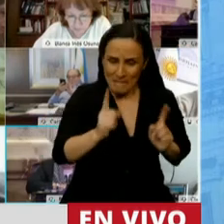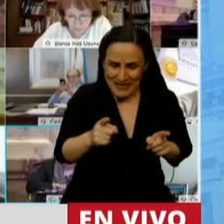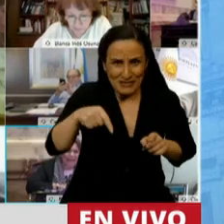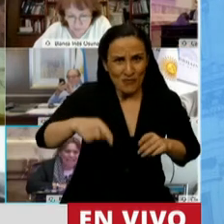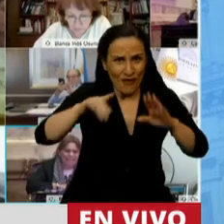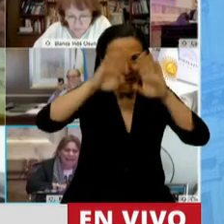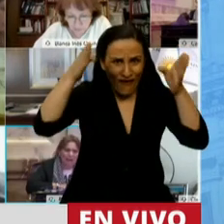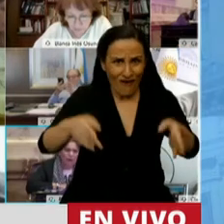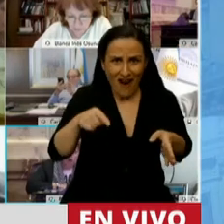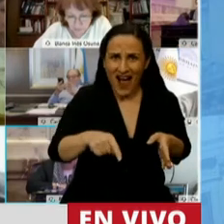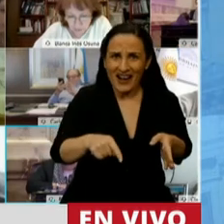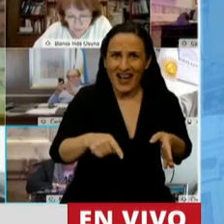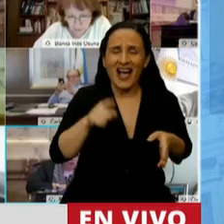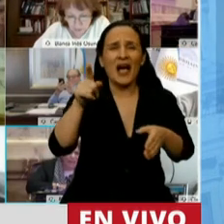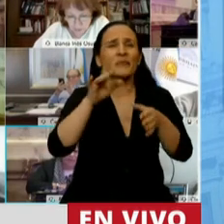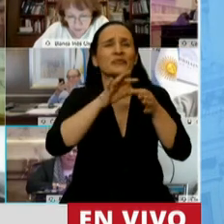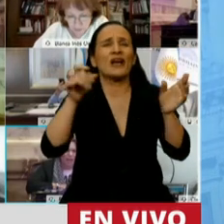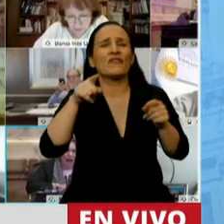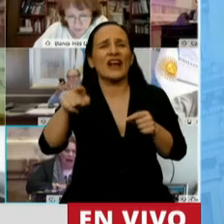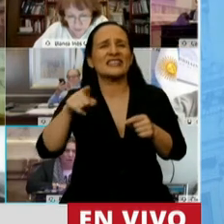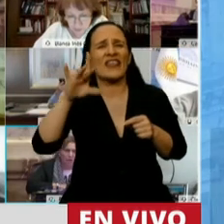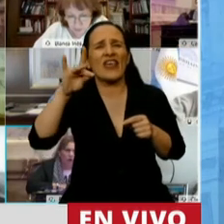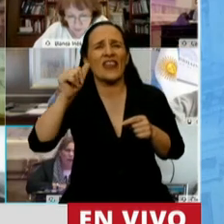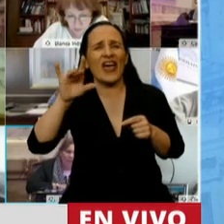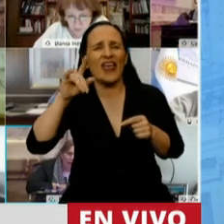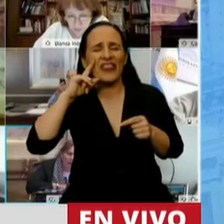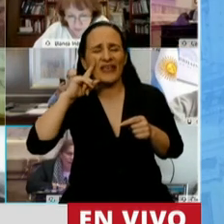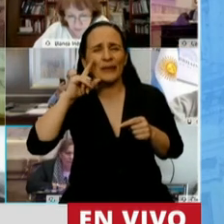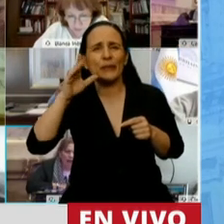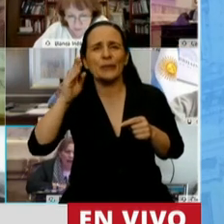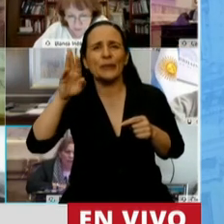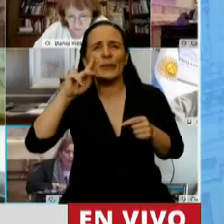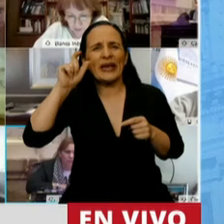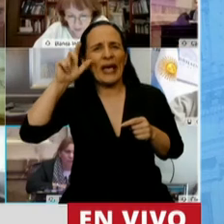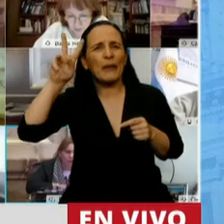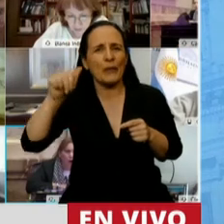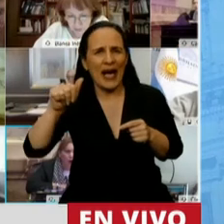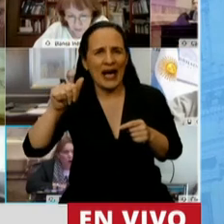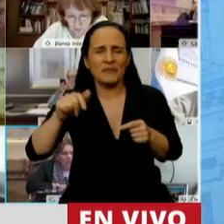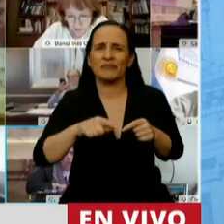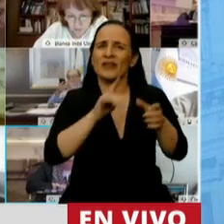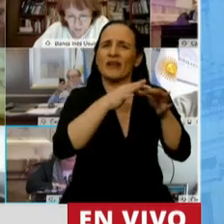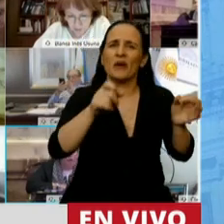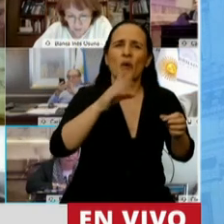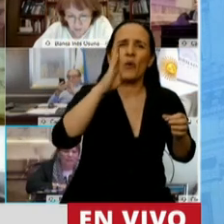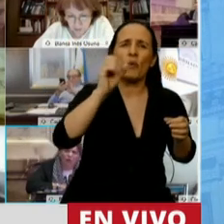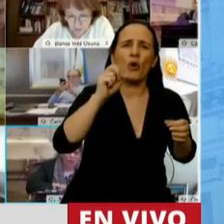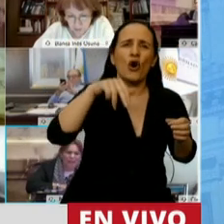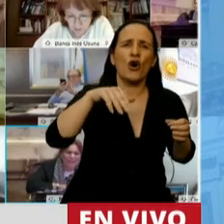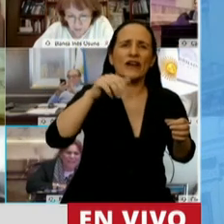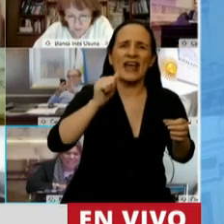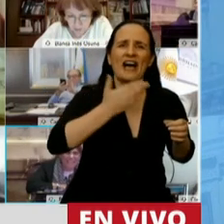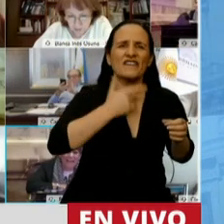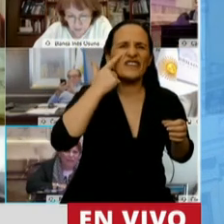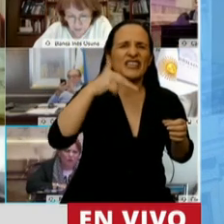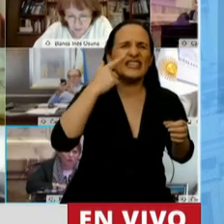esta casa los dichos de Edad Ibrieva, o no les da vergüenza, los dichos de Bede Bonafine contra una nena de